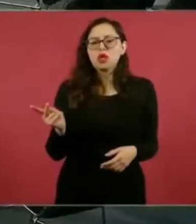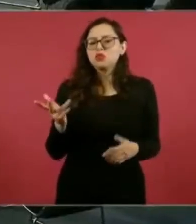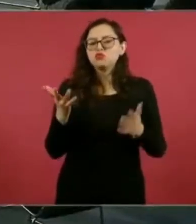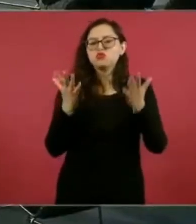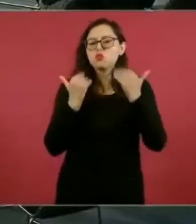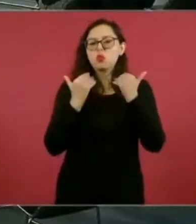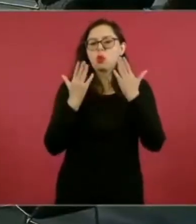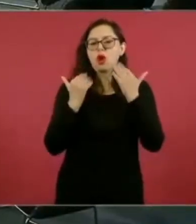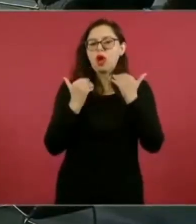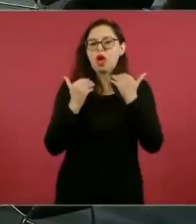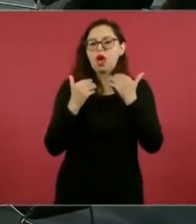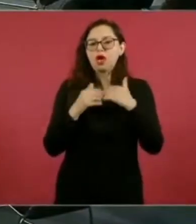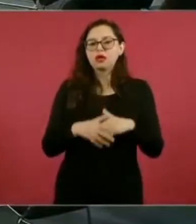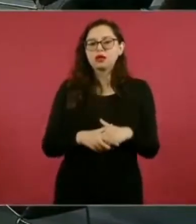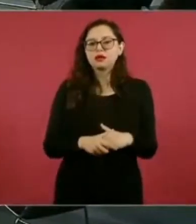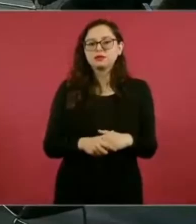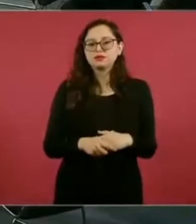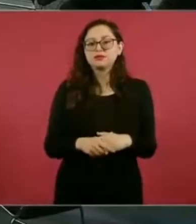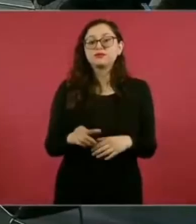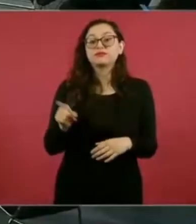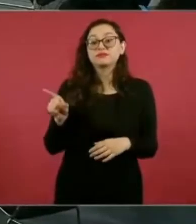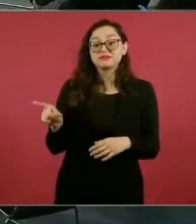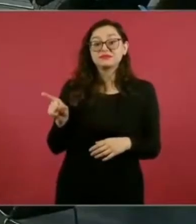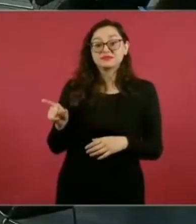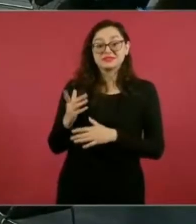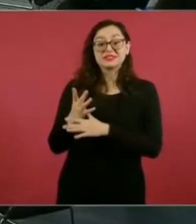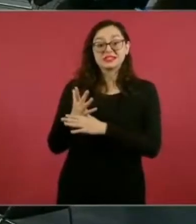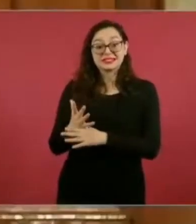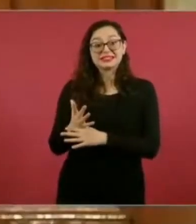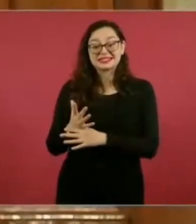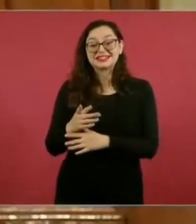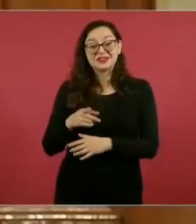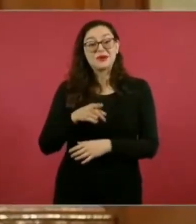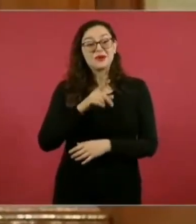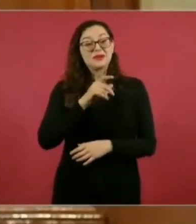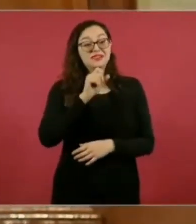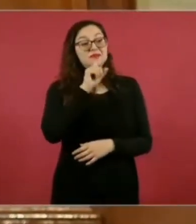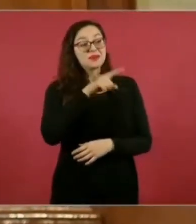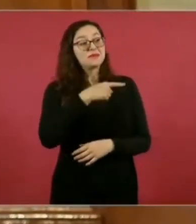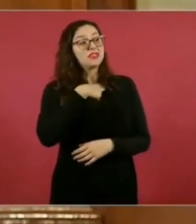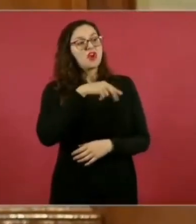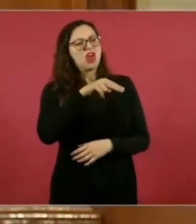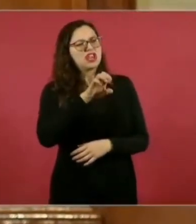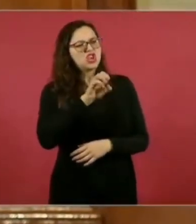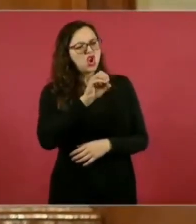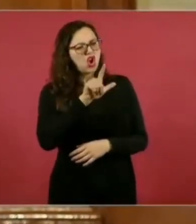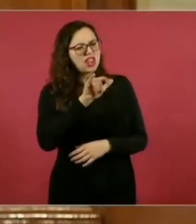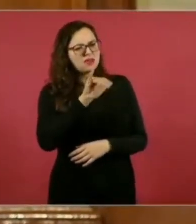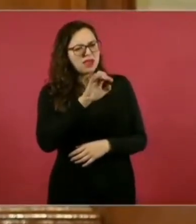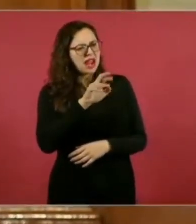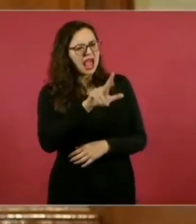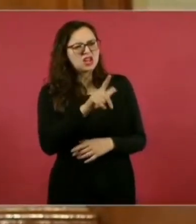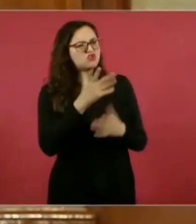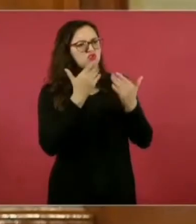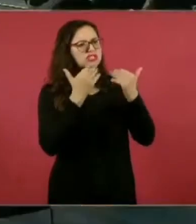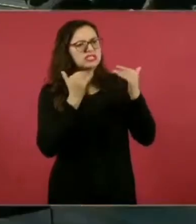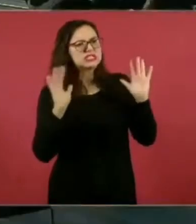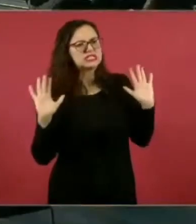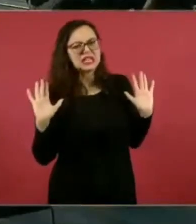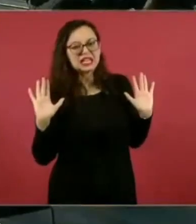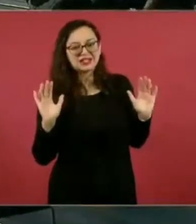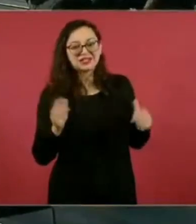A mí Aspe me dijo que el neoliberalismo no existía en una entrevista, el neoliberalismo existía. Pero miren este,